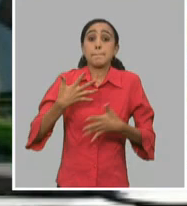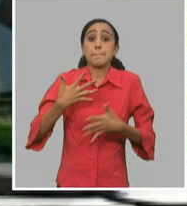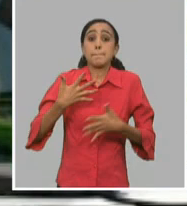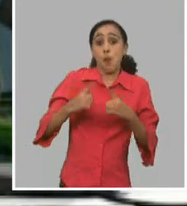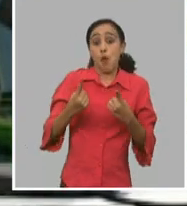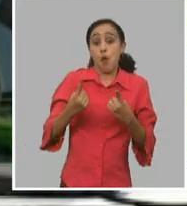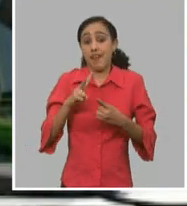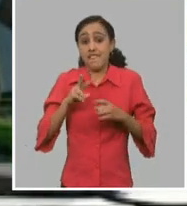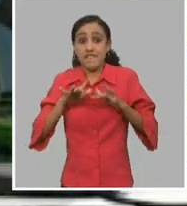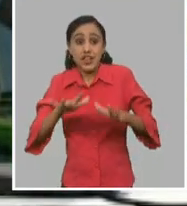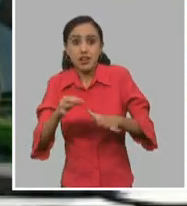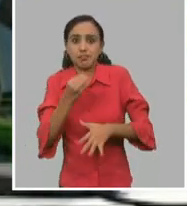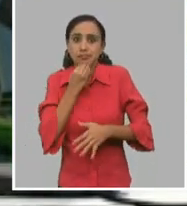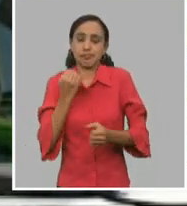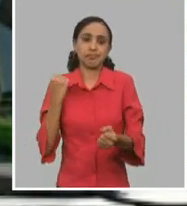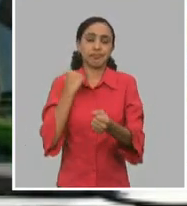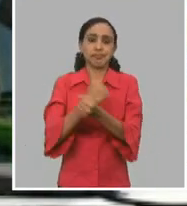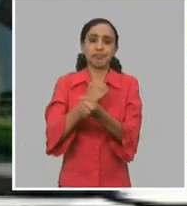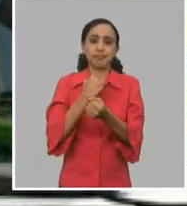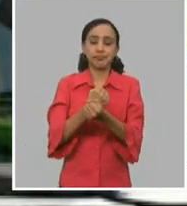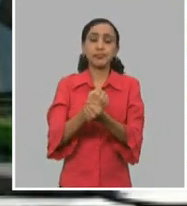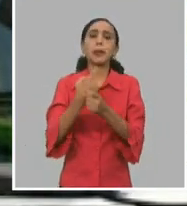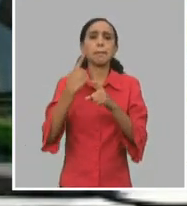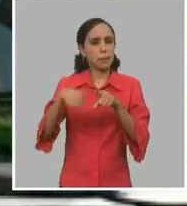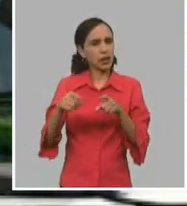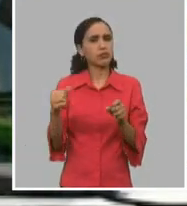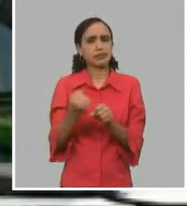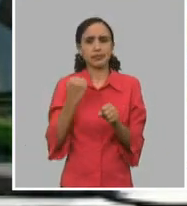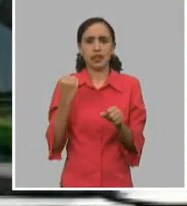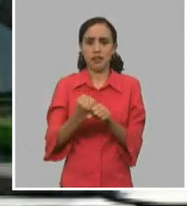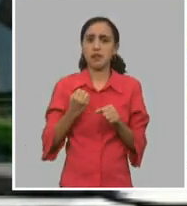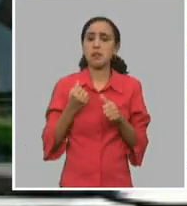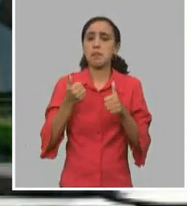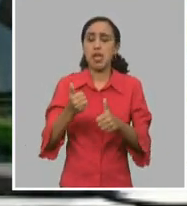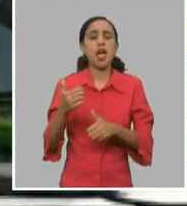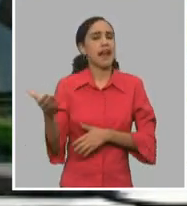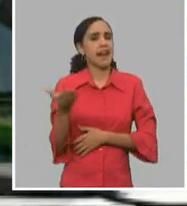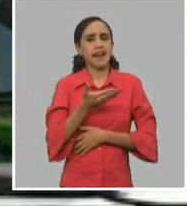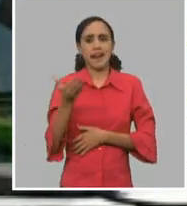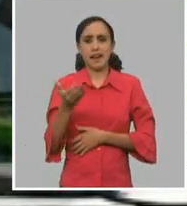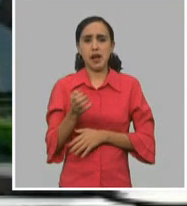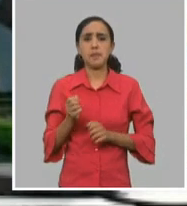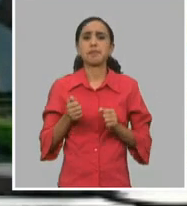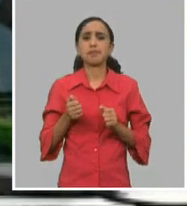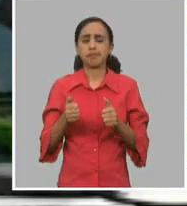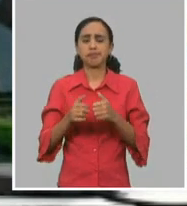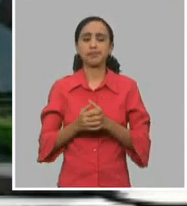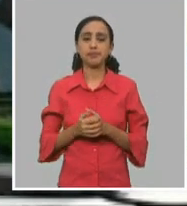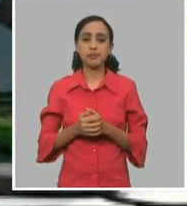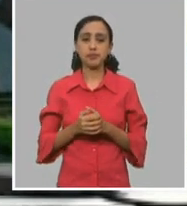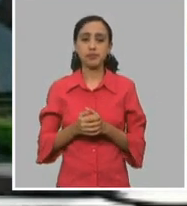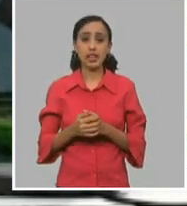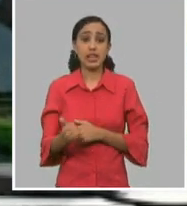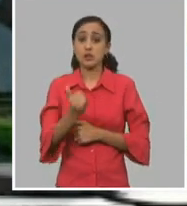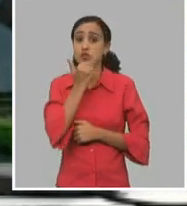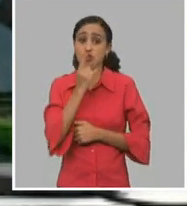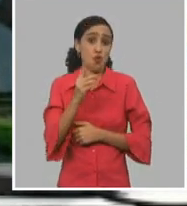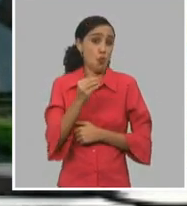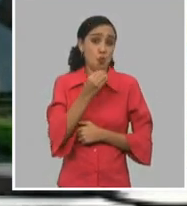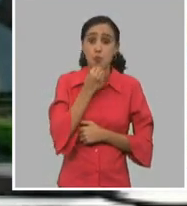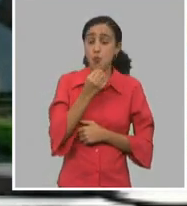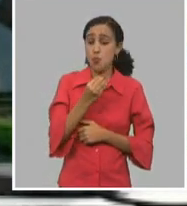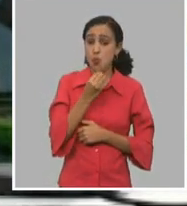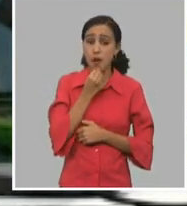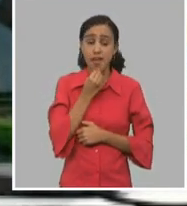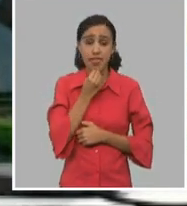pasar, y susto en el sentido y en el entendido de que había que trabajar con rapidez, con precisión, que no podíamos equivocarnos, que no podíamos